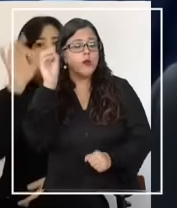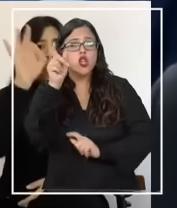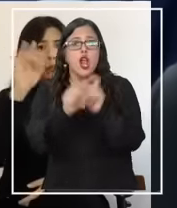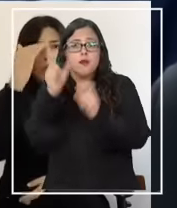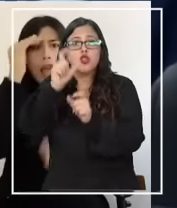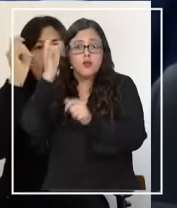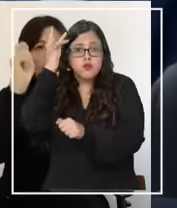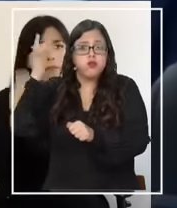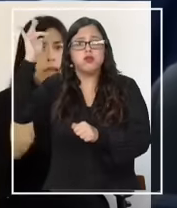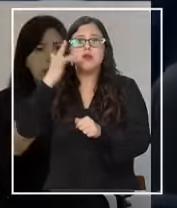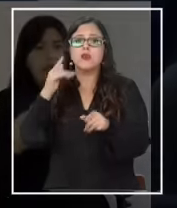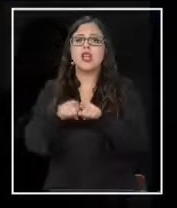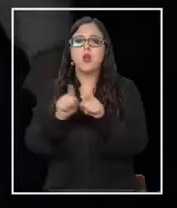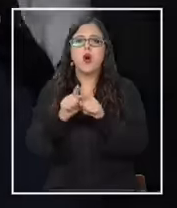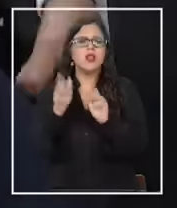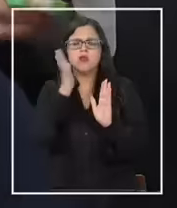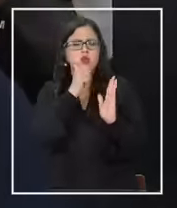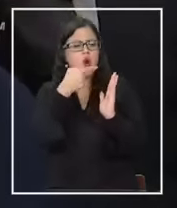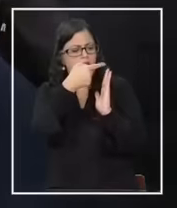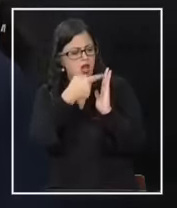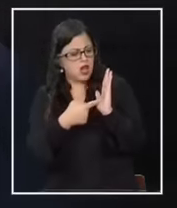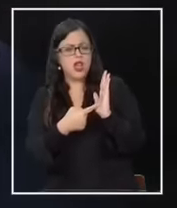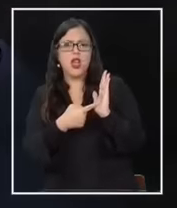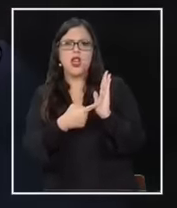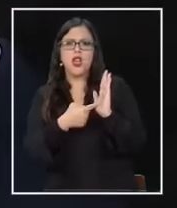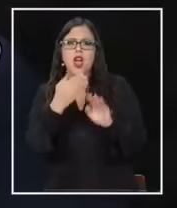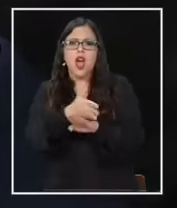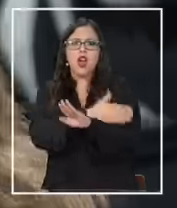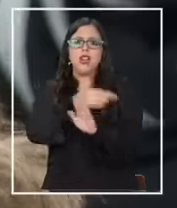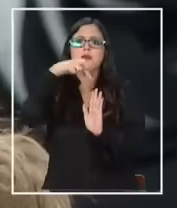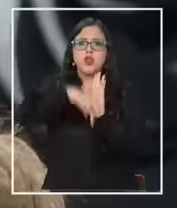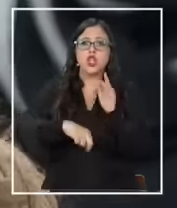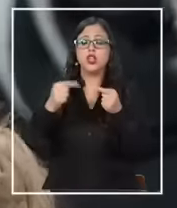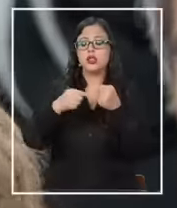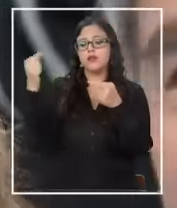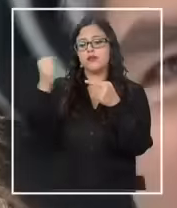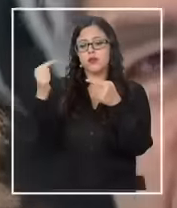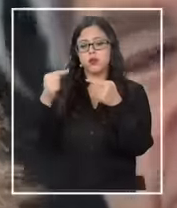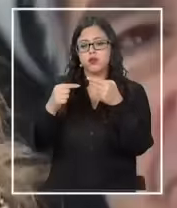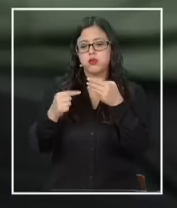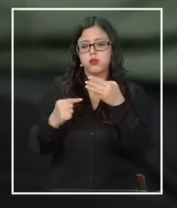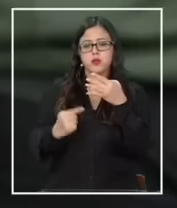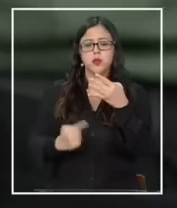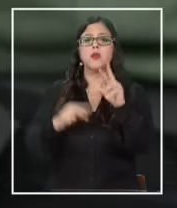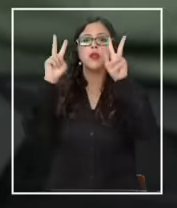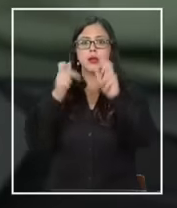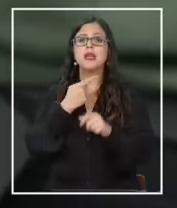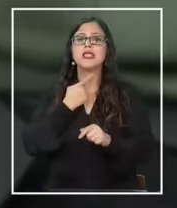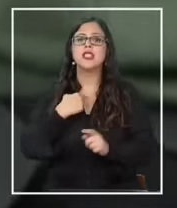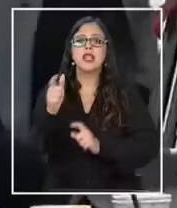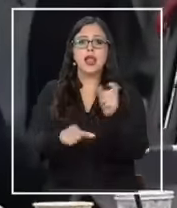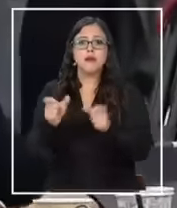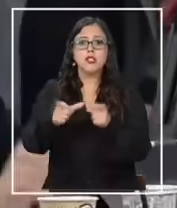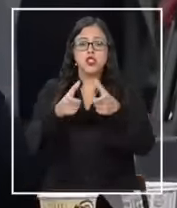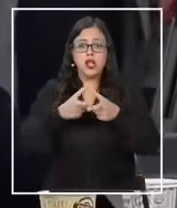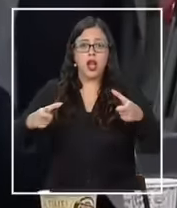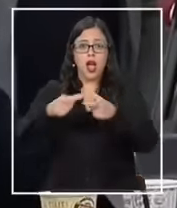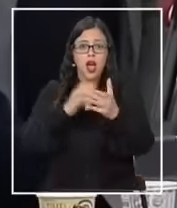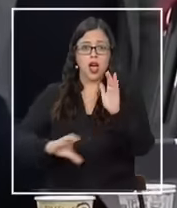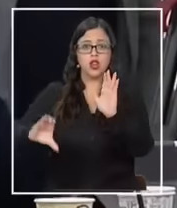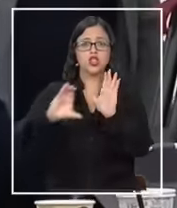qué se omite en el anteproyecto. Así, una a una, las preguntas evidenciaron los puntos de interés de los consejeros.